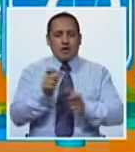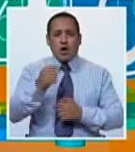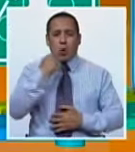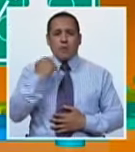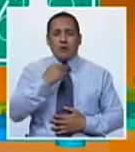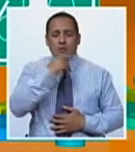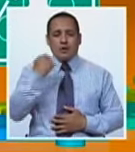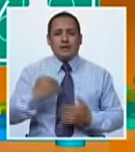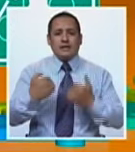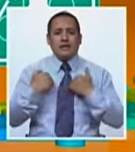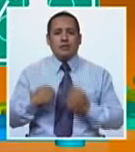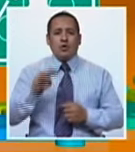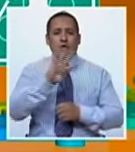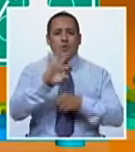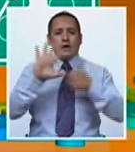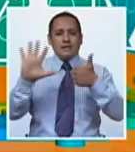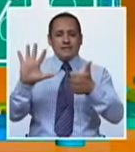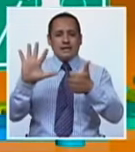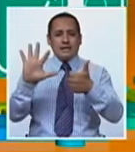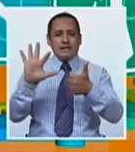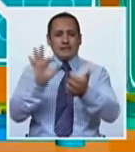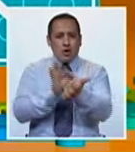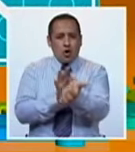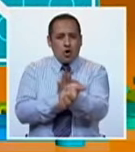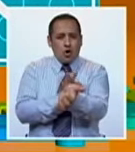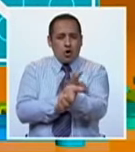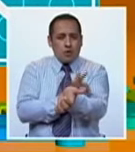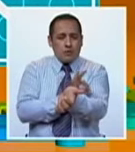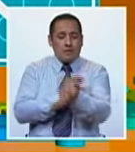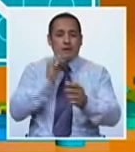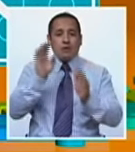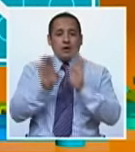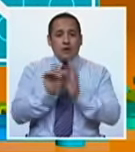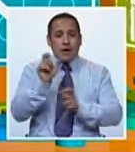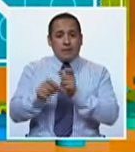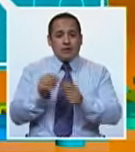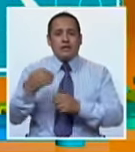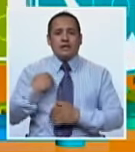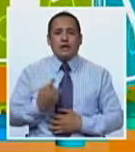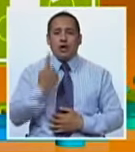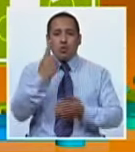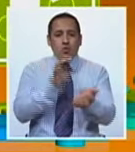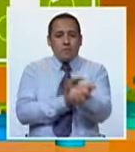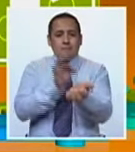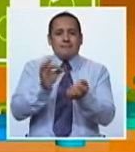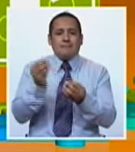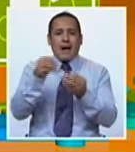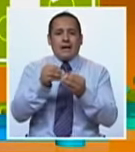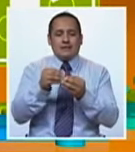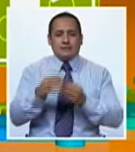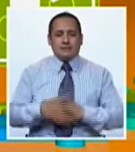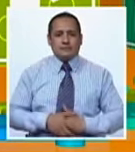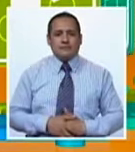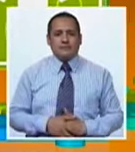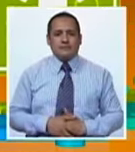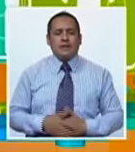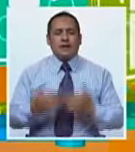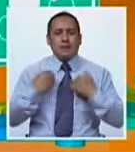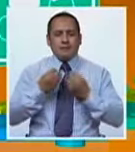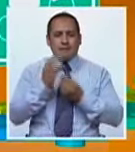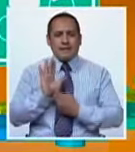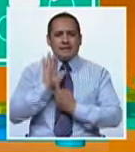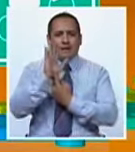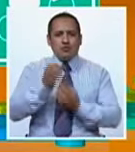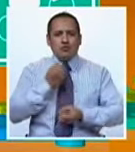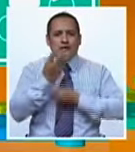tenemos 46 cromosomas y las personas con Síndrome de Down tienen un cromosoma de más. Presentaremos